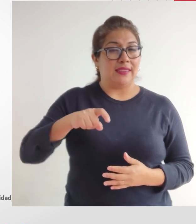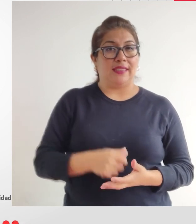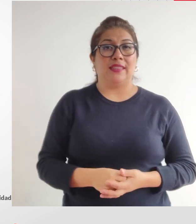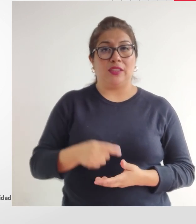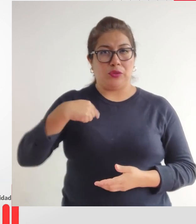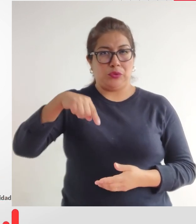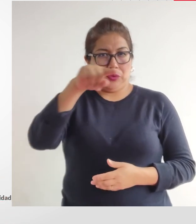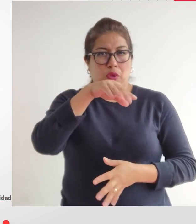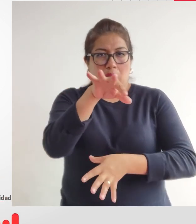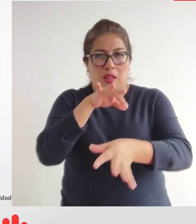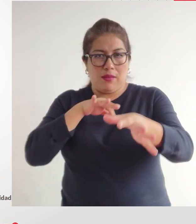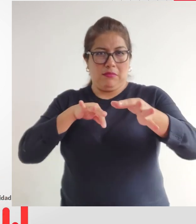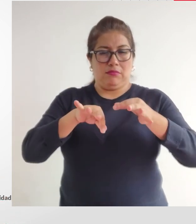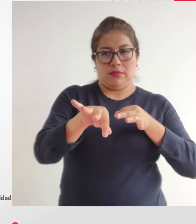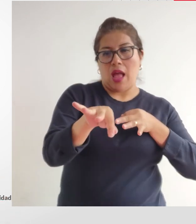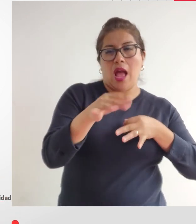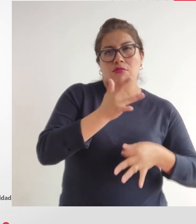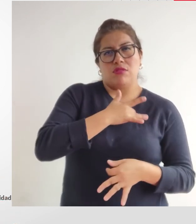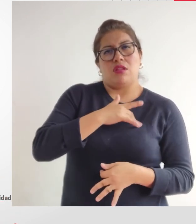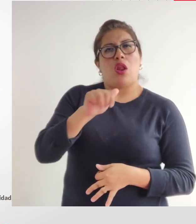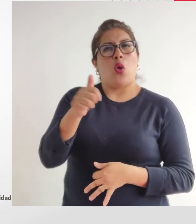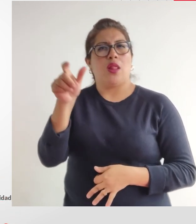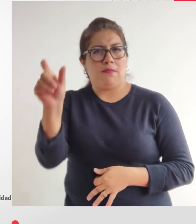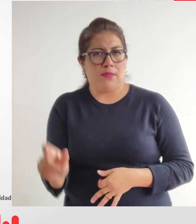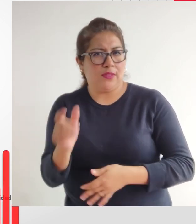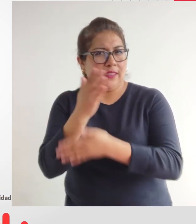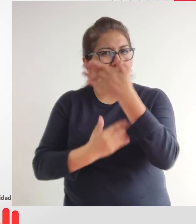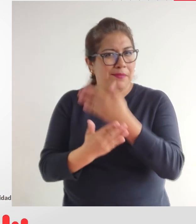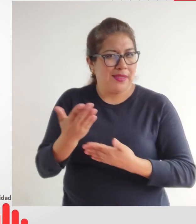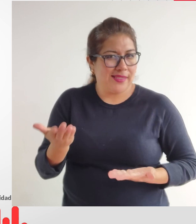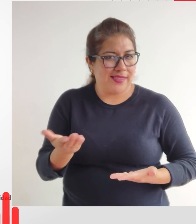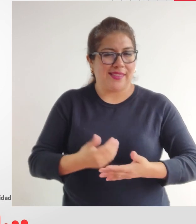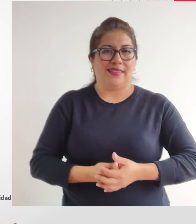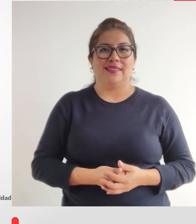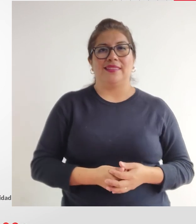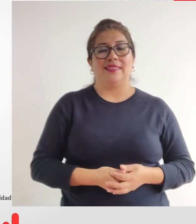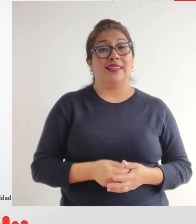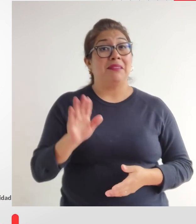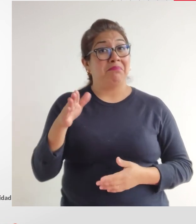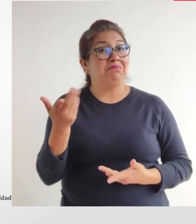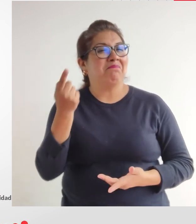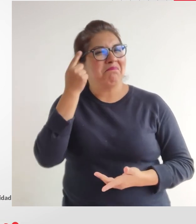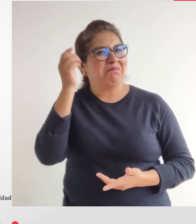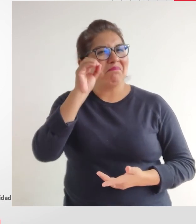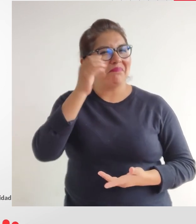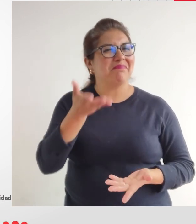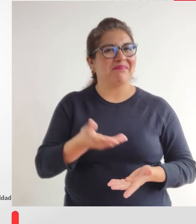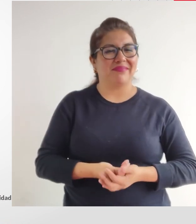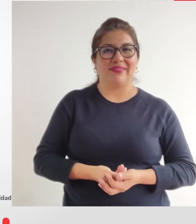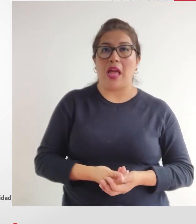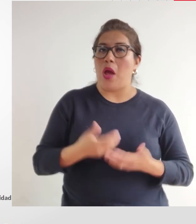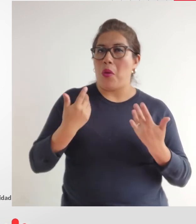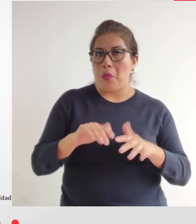ser empáticos, ponerse en el papel de las personas con discapacidad. ¿Qué te parece Enrique?